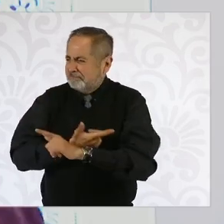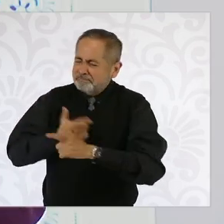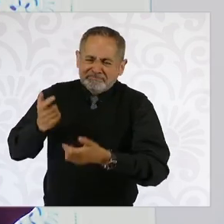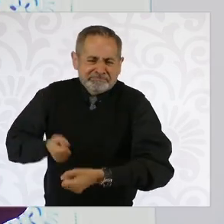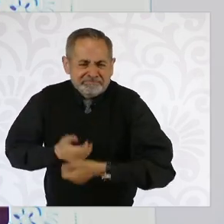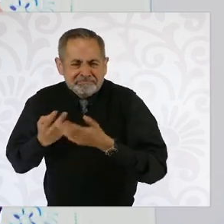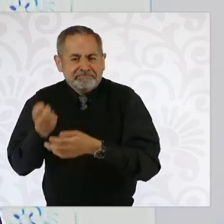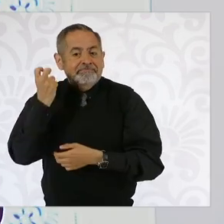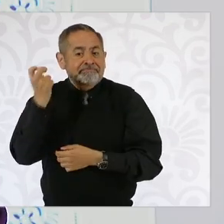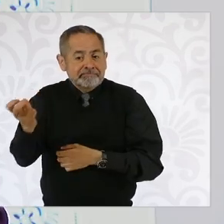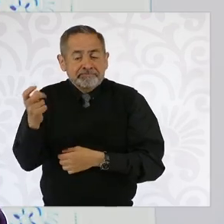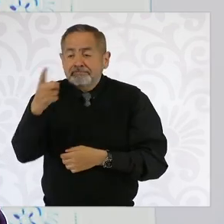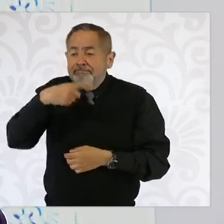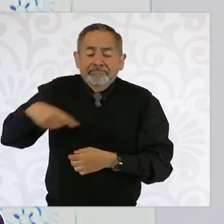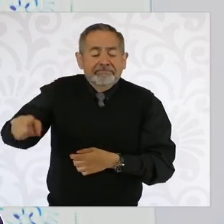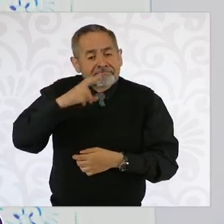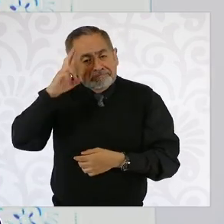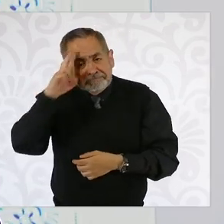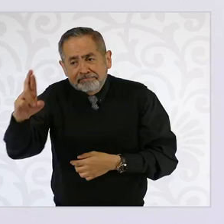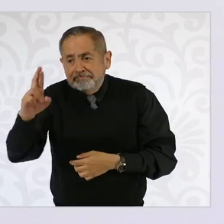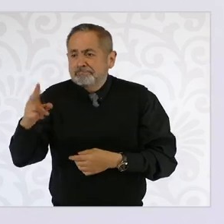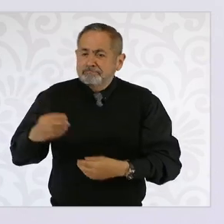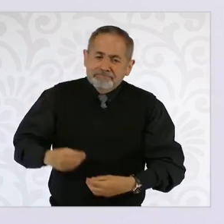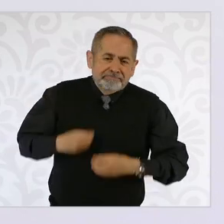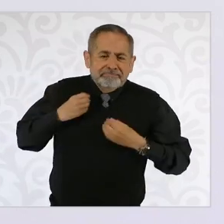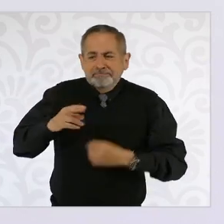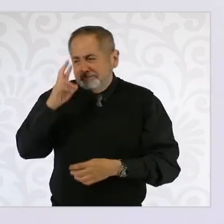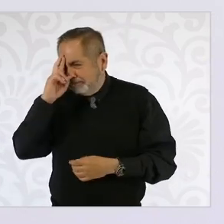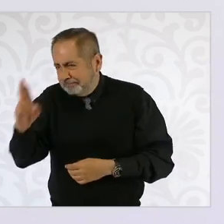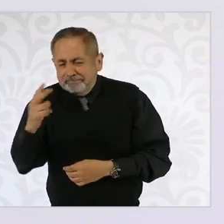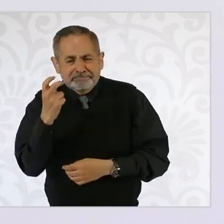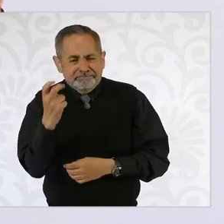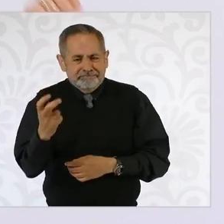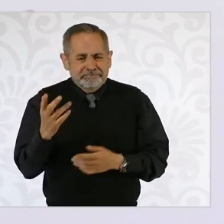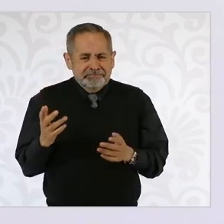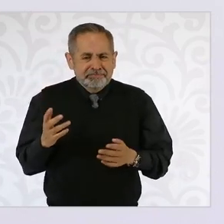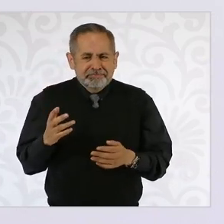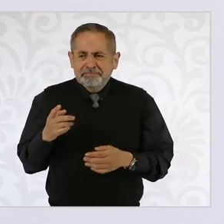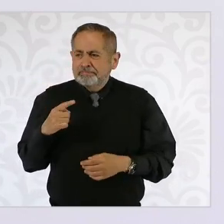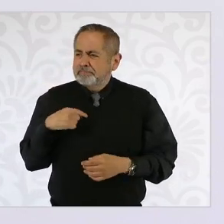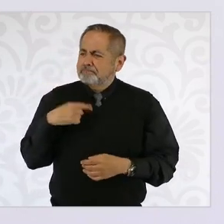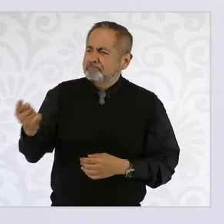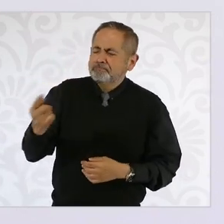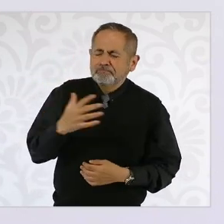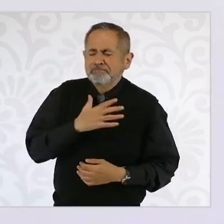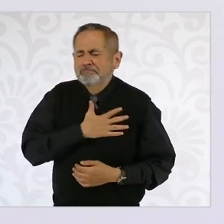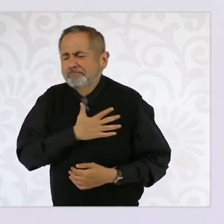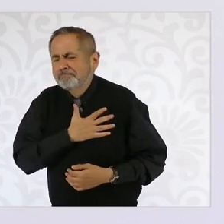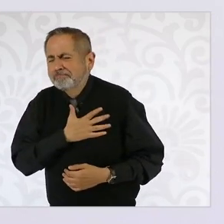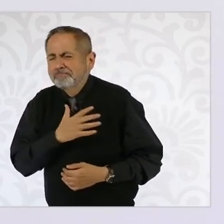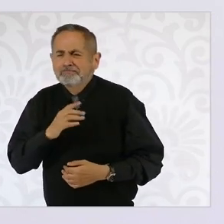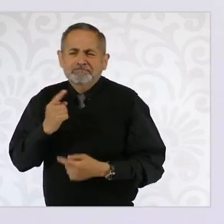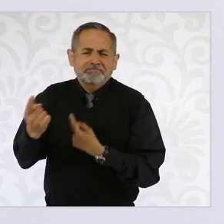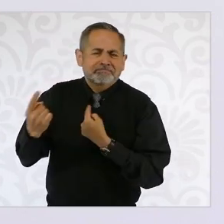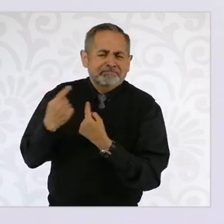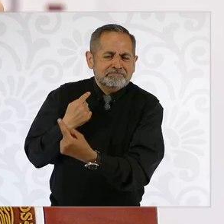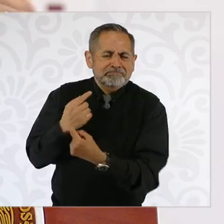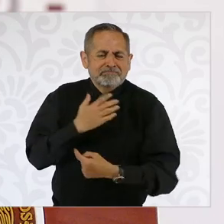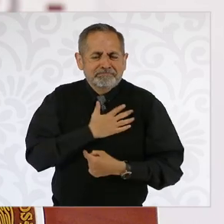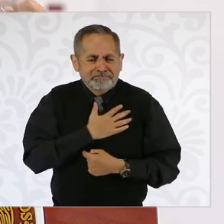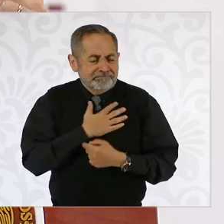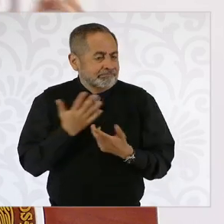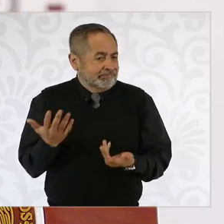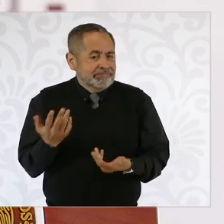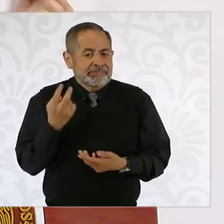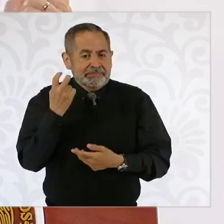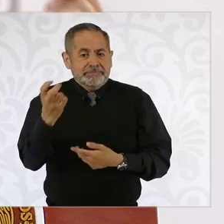Es el del respeto a la vida. Es el del amor al prójimo. Es el